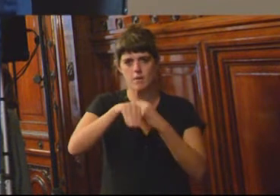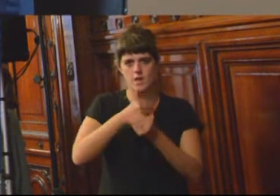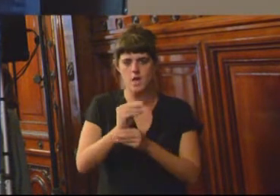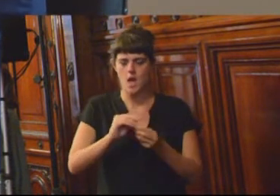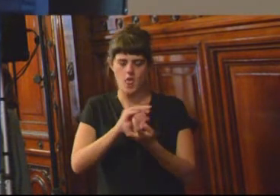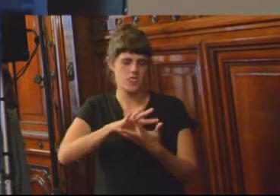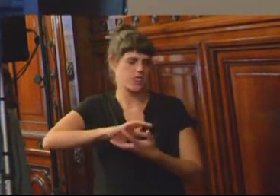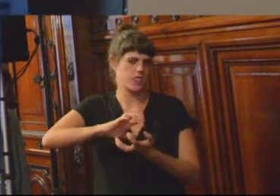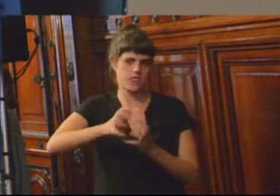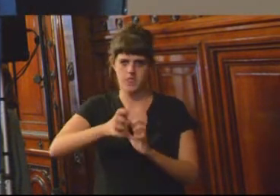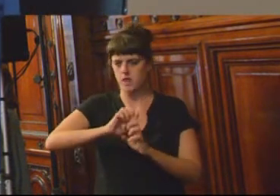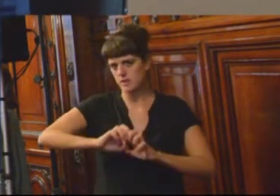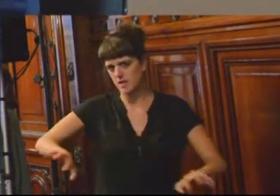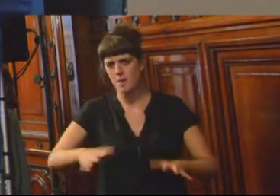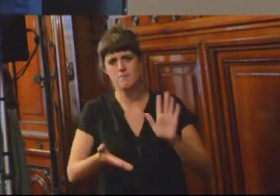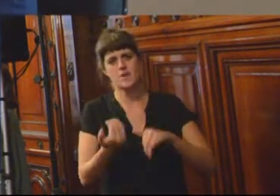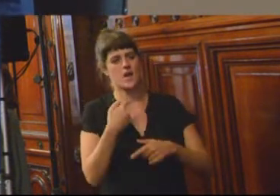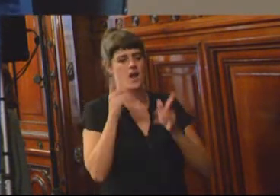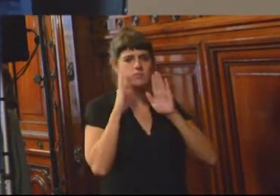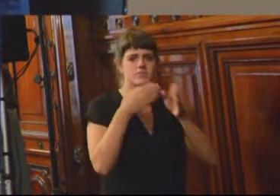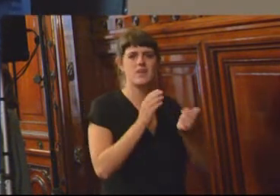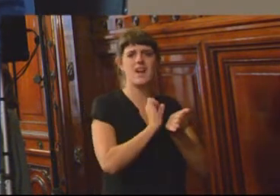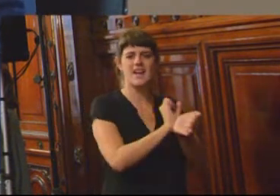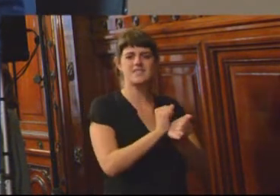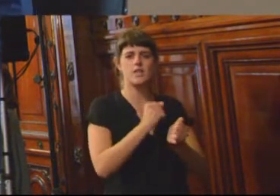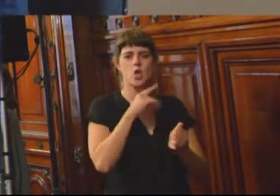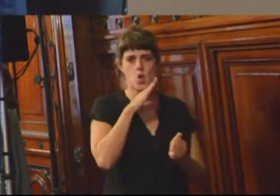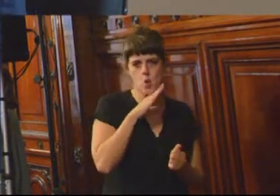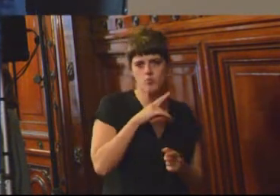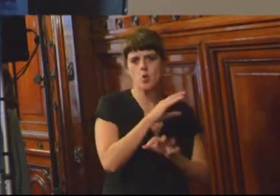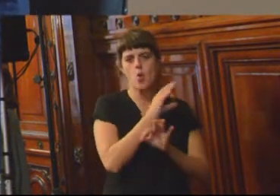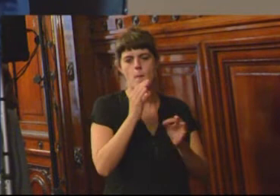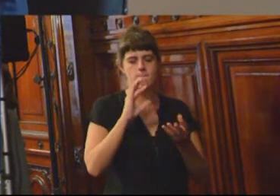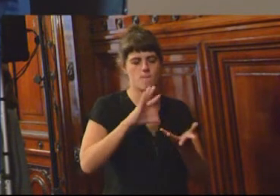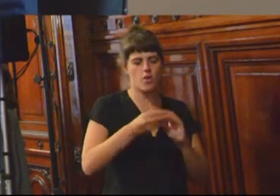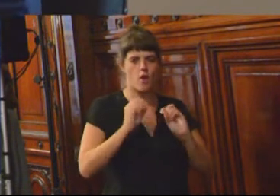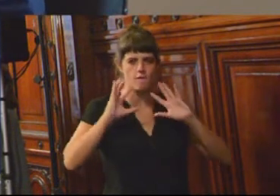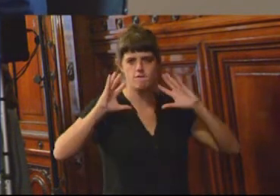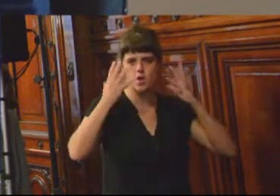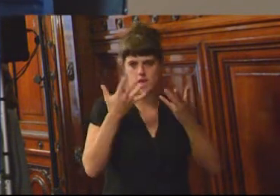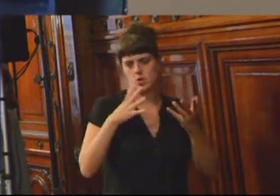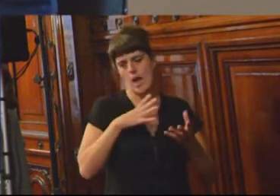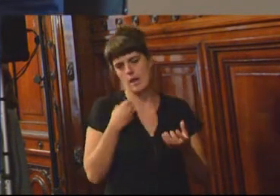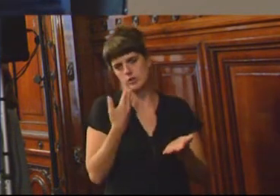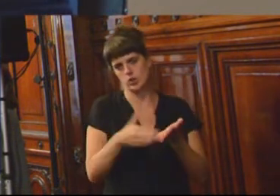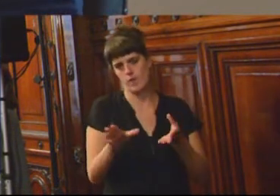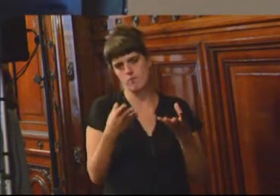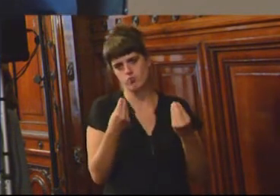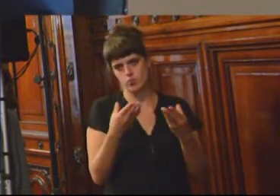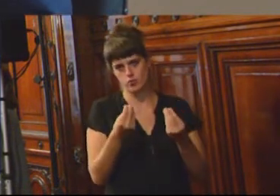violento, el modelo corrupto que tenemos de sobra en